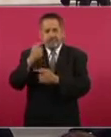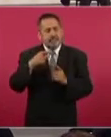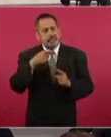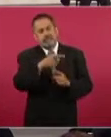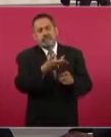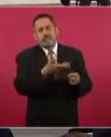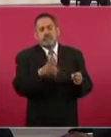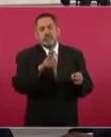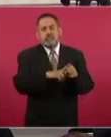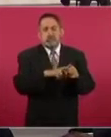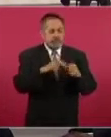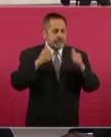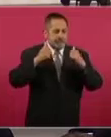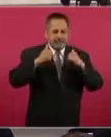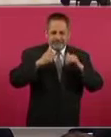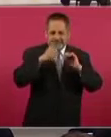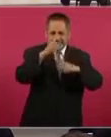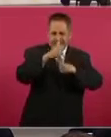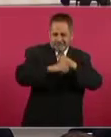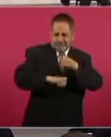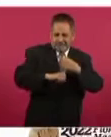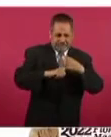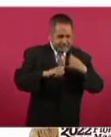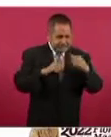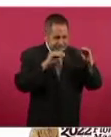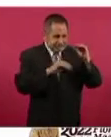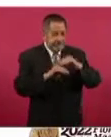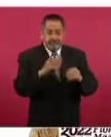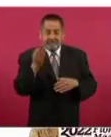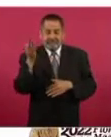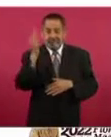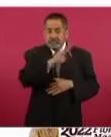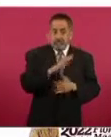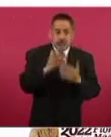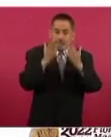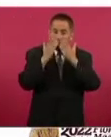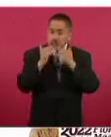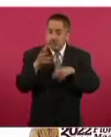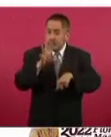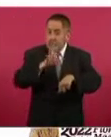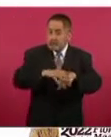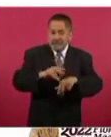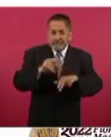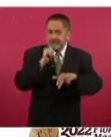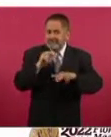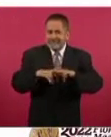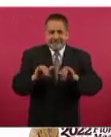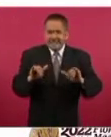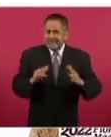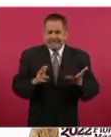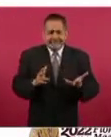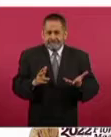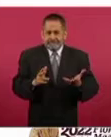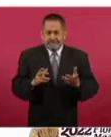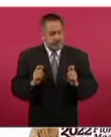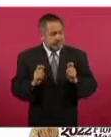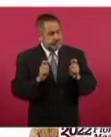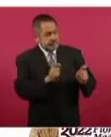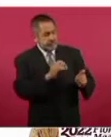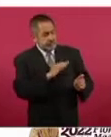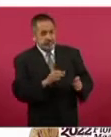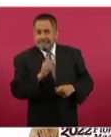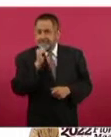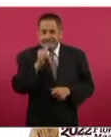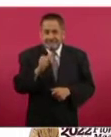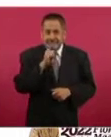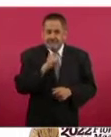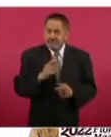quirúrgicas clandestinas, clínicas que no tienen ningún tipo de aval técnico que ponen en riesgo la salud